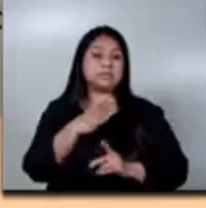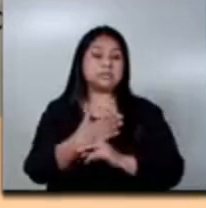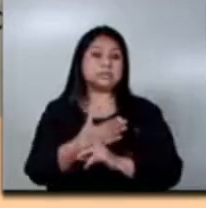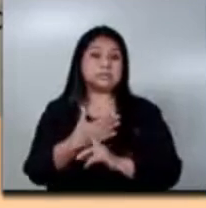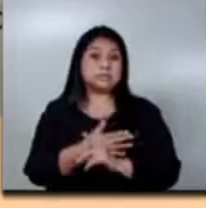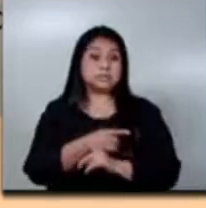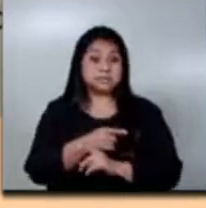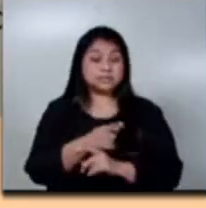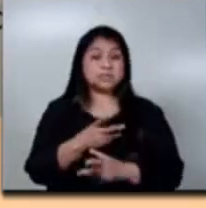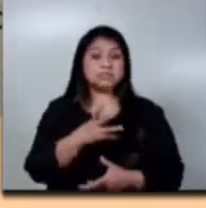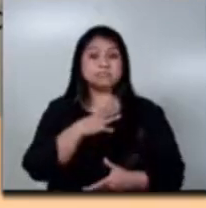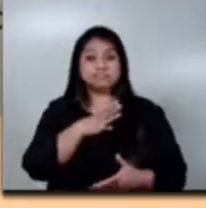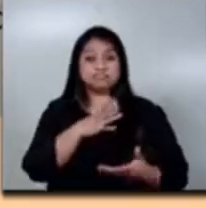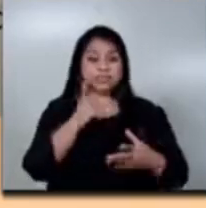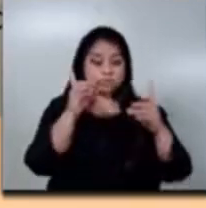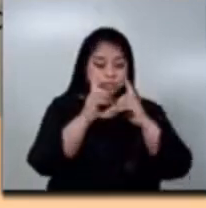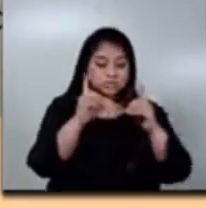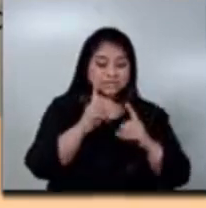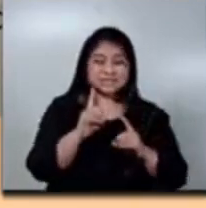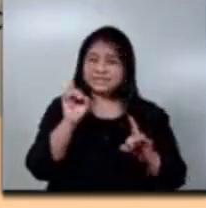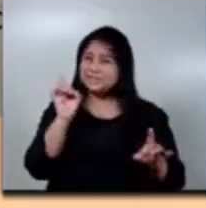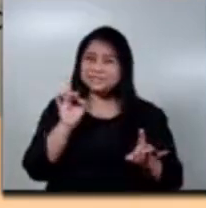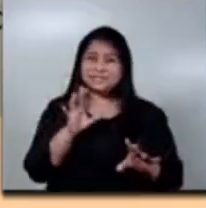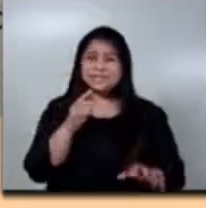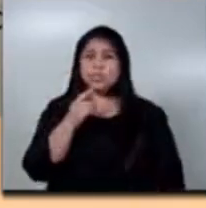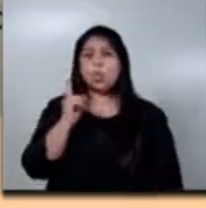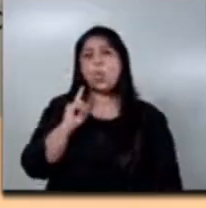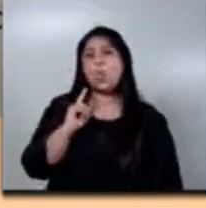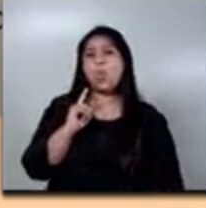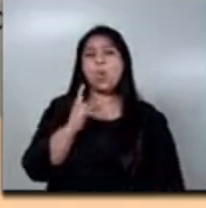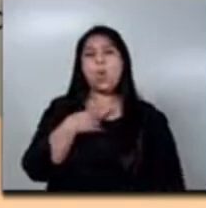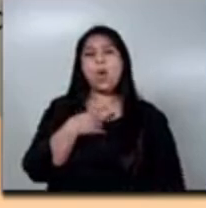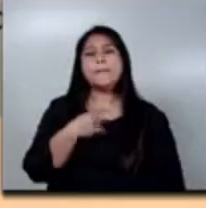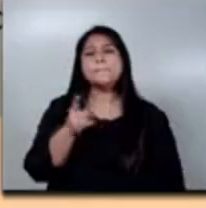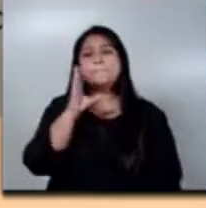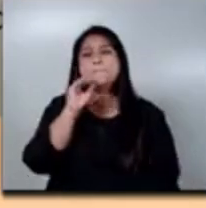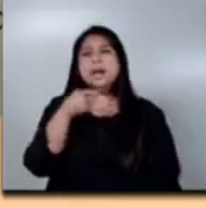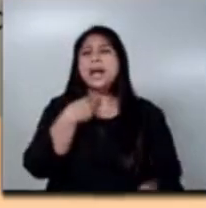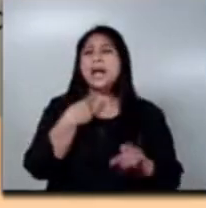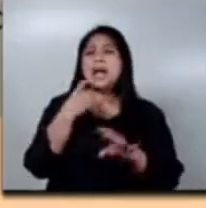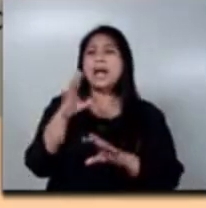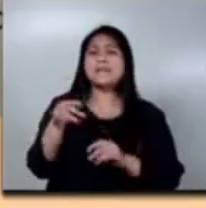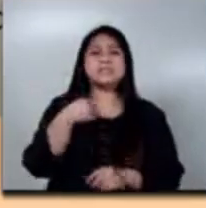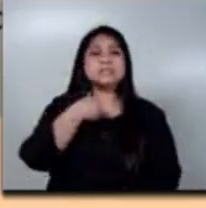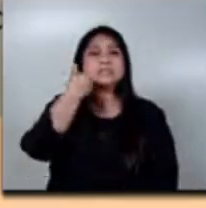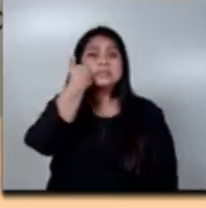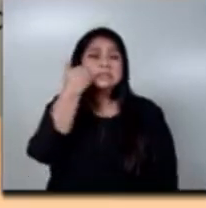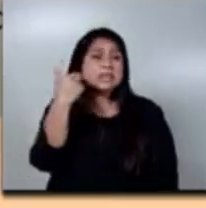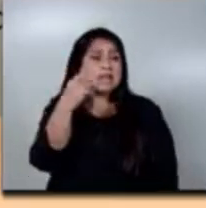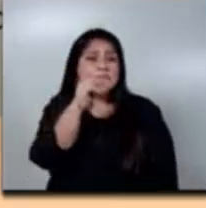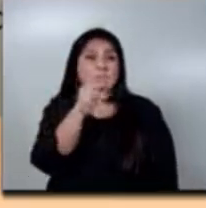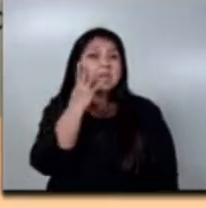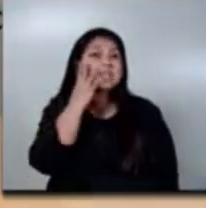es tener un diagnóstico certero, porque muchas veces son tan raras que no tenemos los expertos necesarios